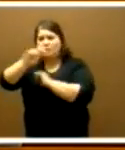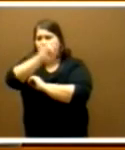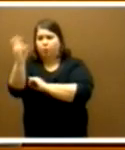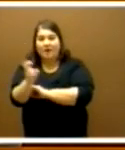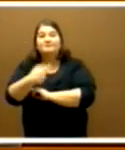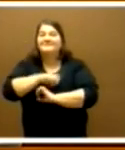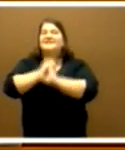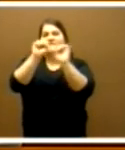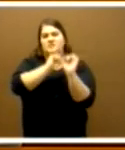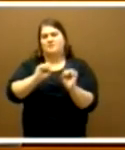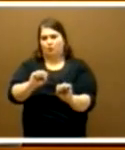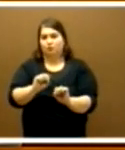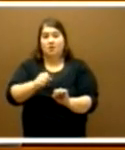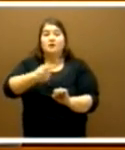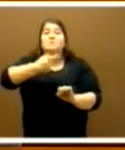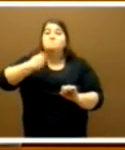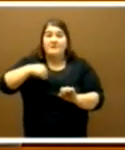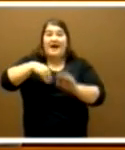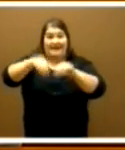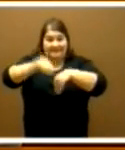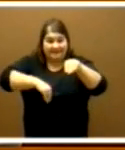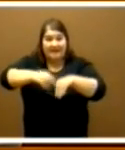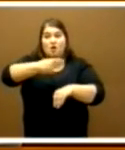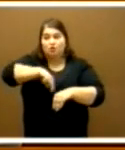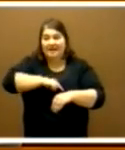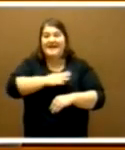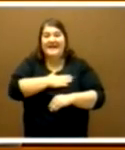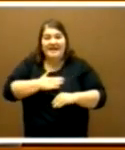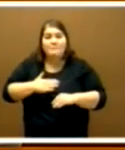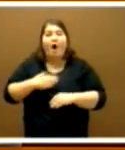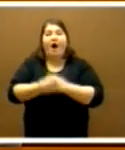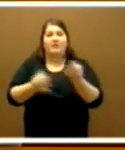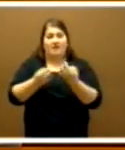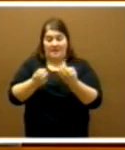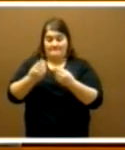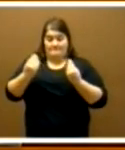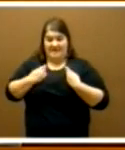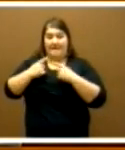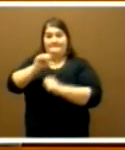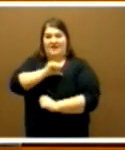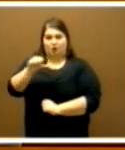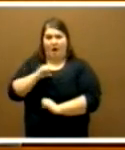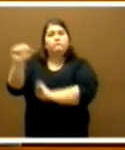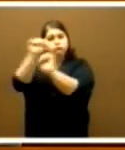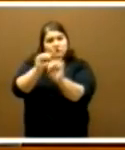con esta estrategia pretendemos defender la vida personal. Pretendemos hacer un uso